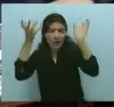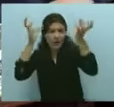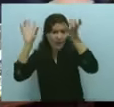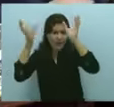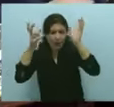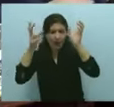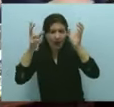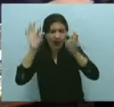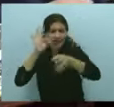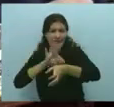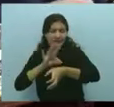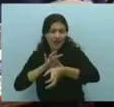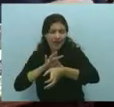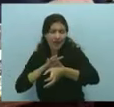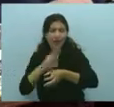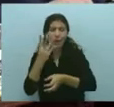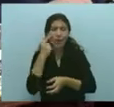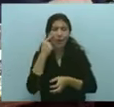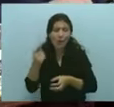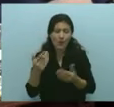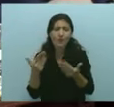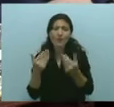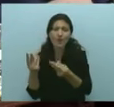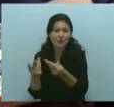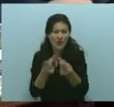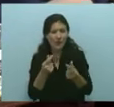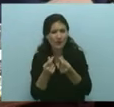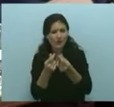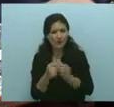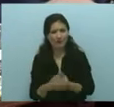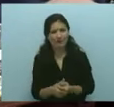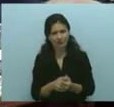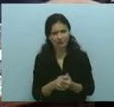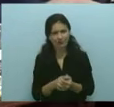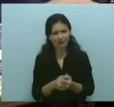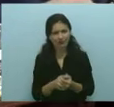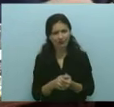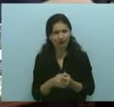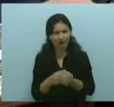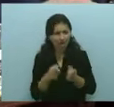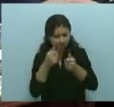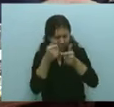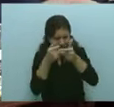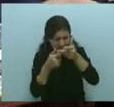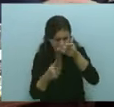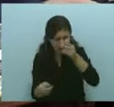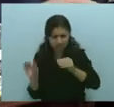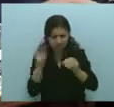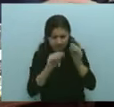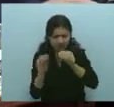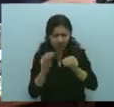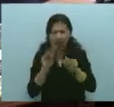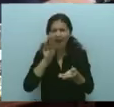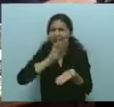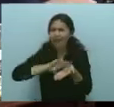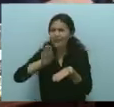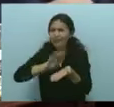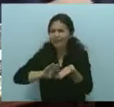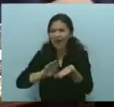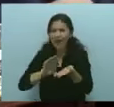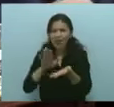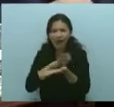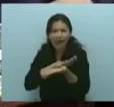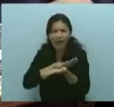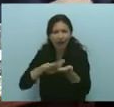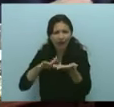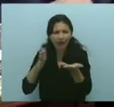ambulancias de alta complejidad, con el déficit de un solo año, no sabríamos ni qué hacer con tanto